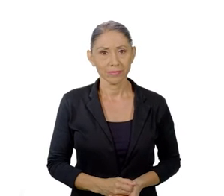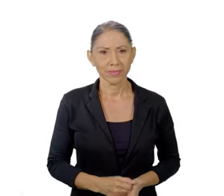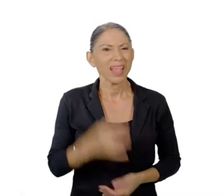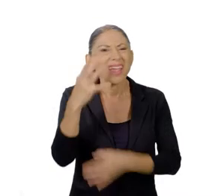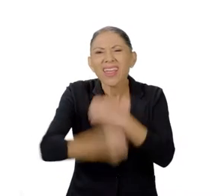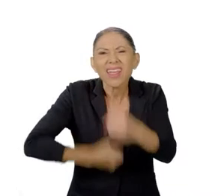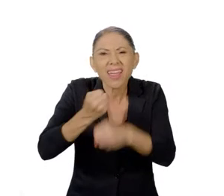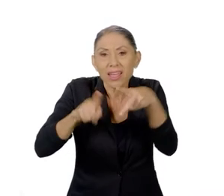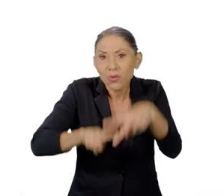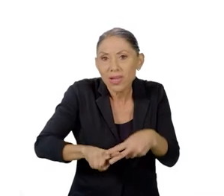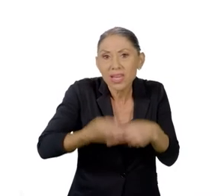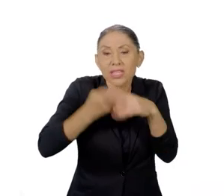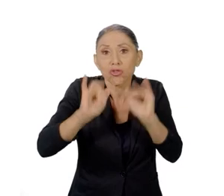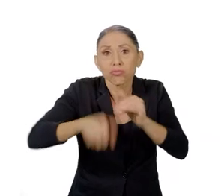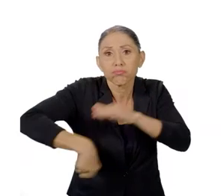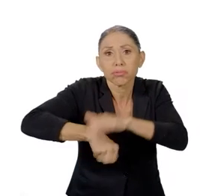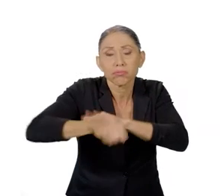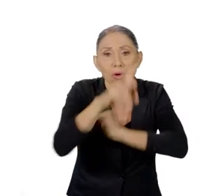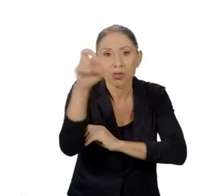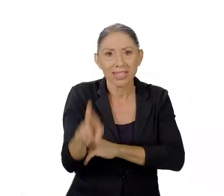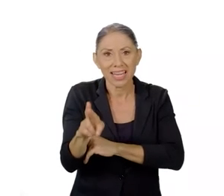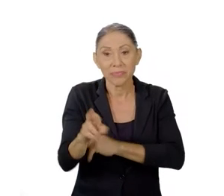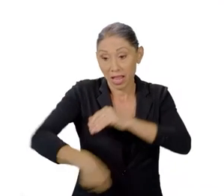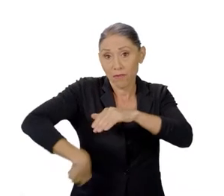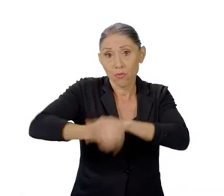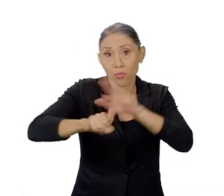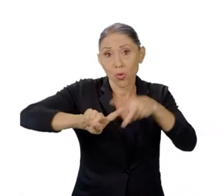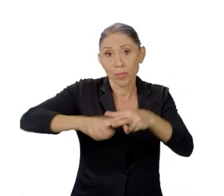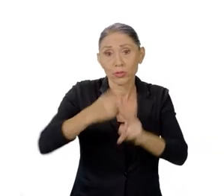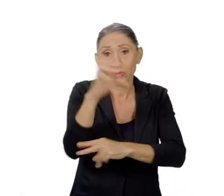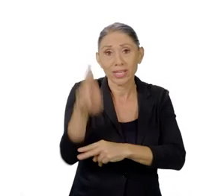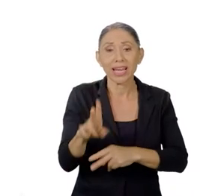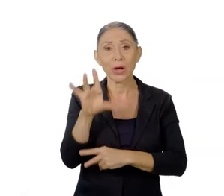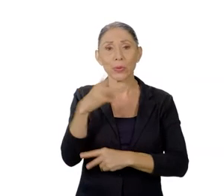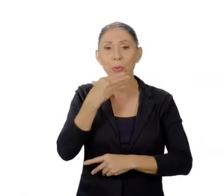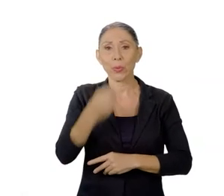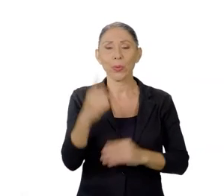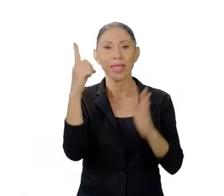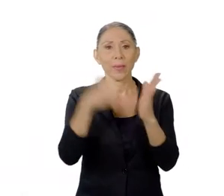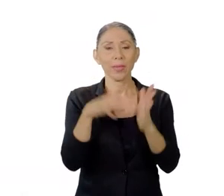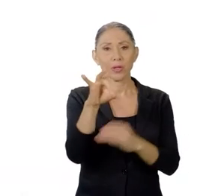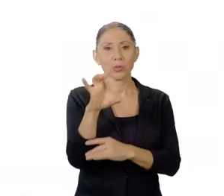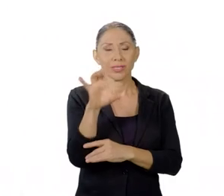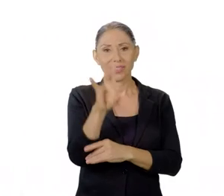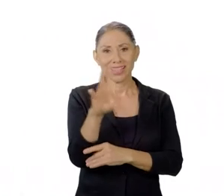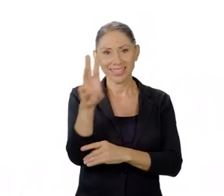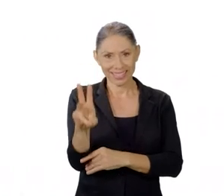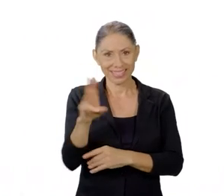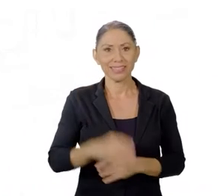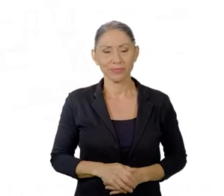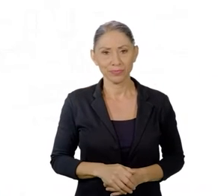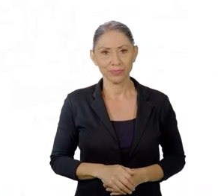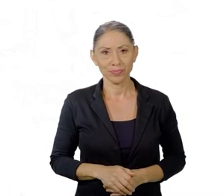¿En qué año inició el fútbol en Costa Rica? El fútbol comenzó en Costa Rica el 8 de diciembre de 1876,